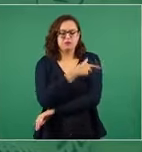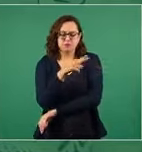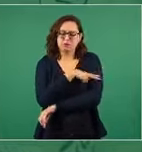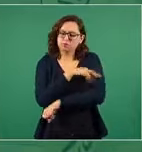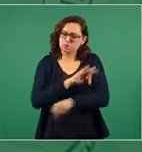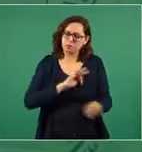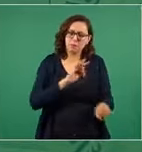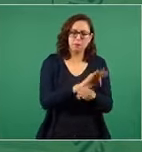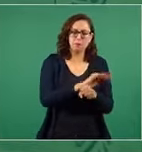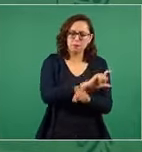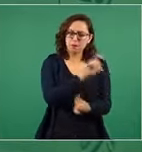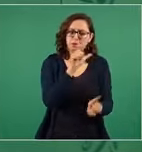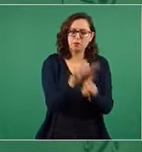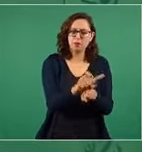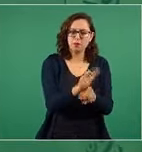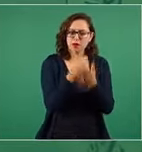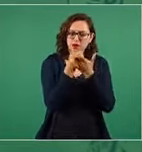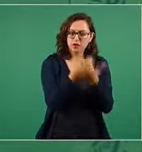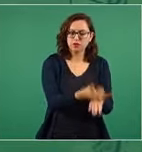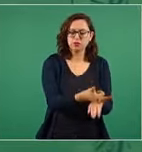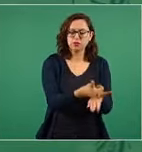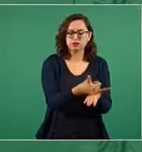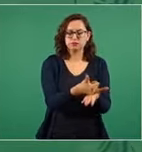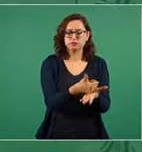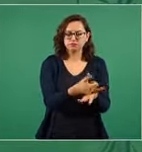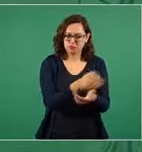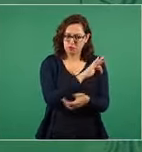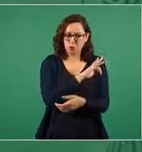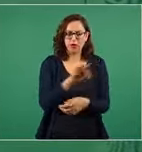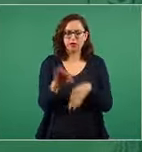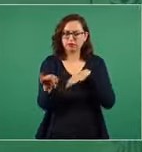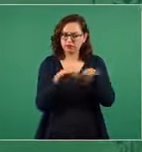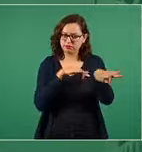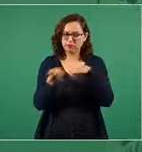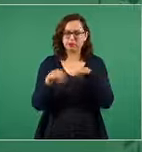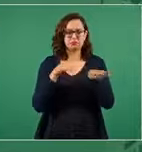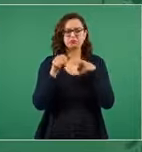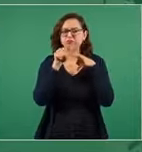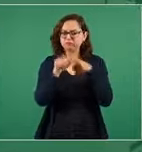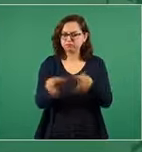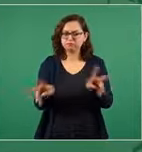distribuidores y a comisionistas para que puedan